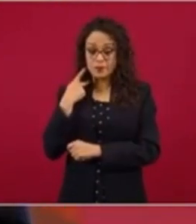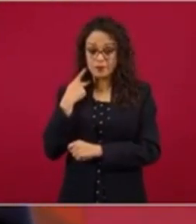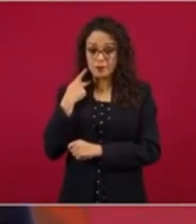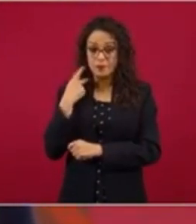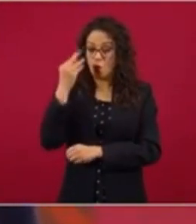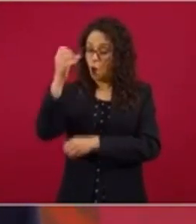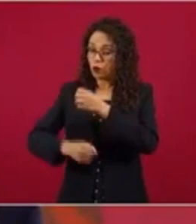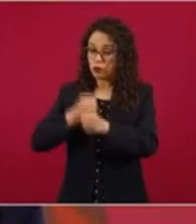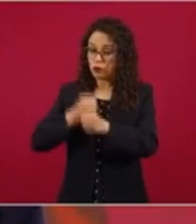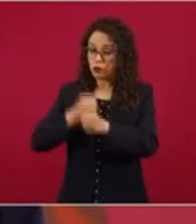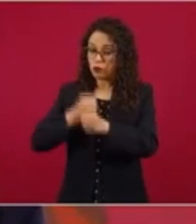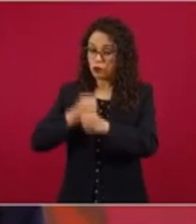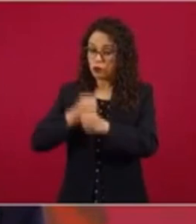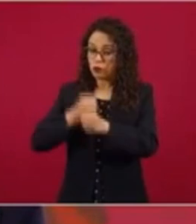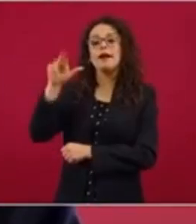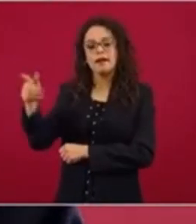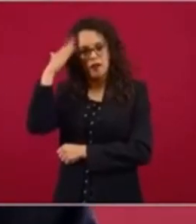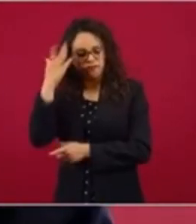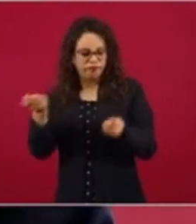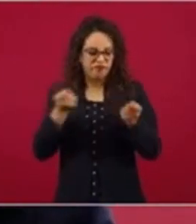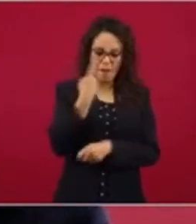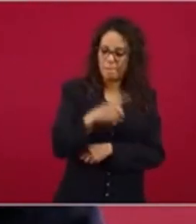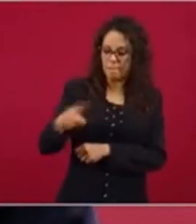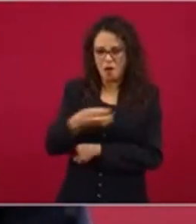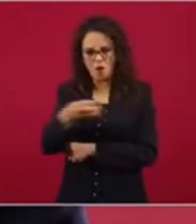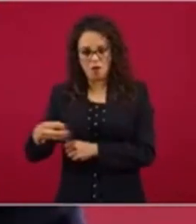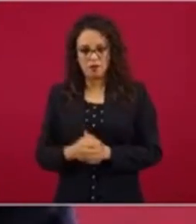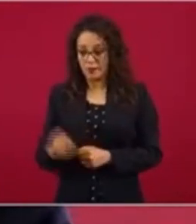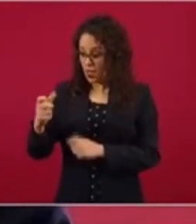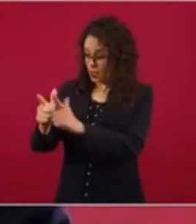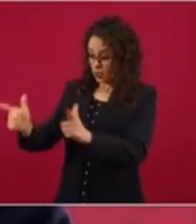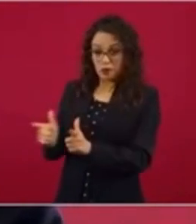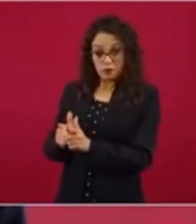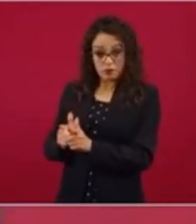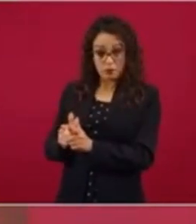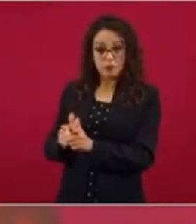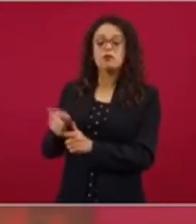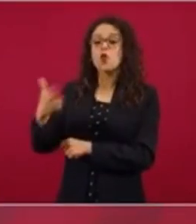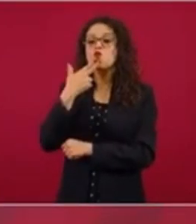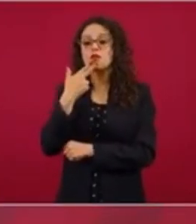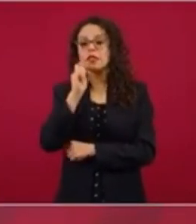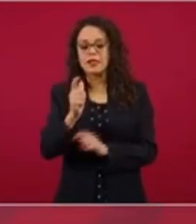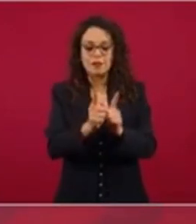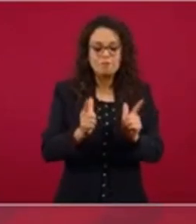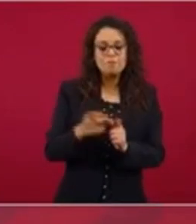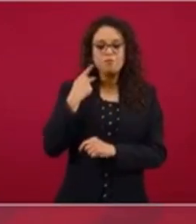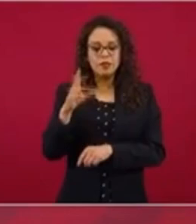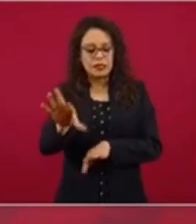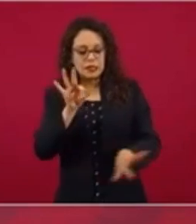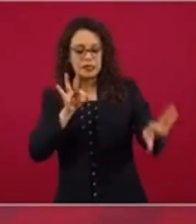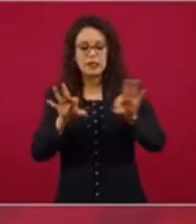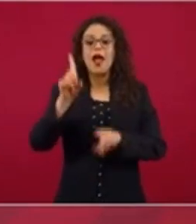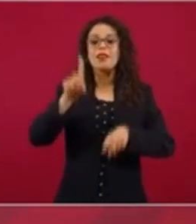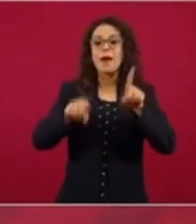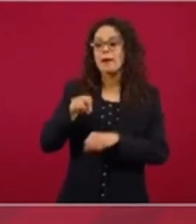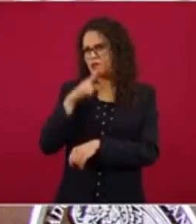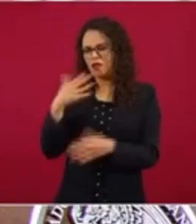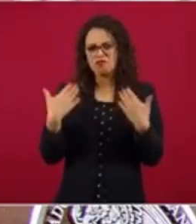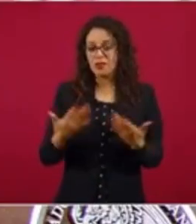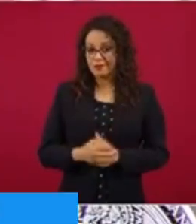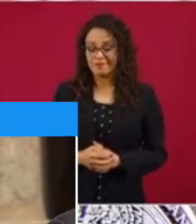el país durante mucho tiempo, tenían dueño. Ese grupo oligarca utilizaba a partido u otro de acuerdo a lo que le convenía.